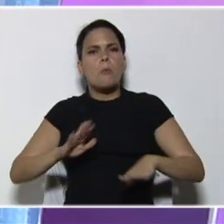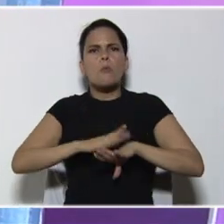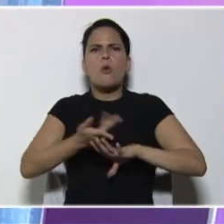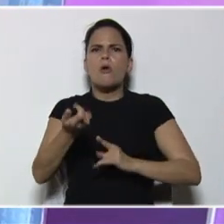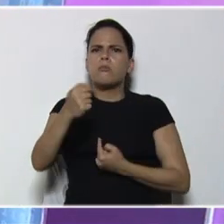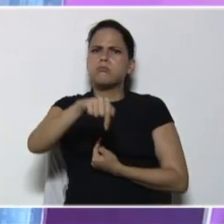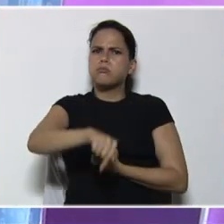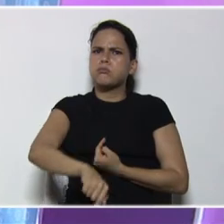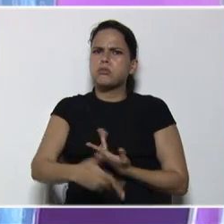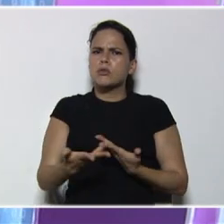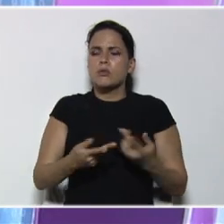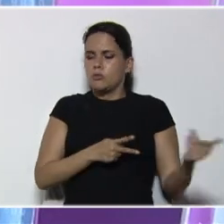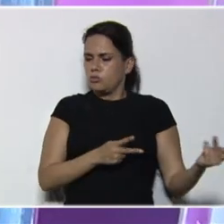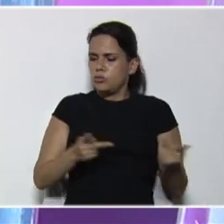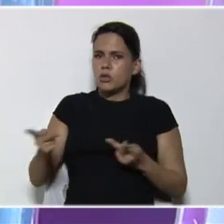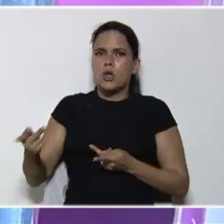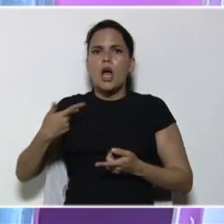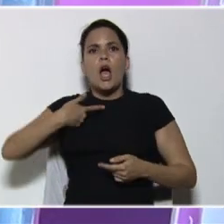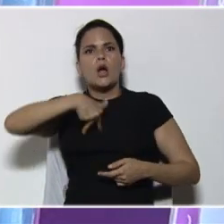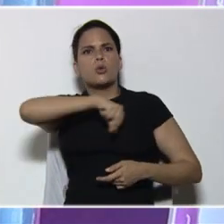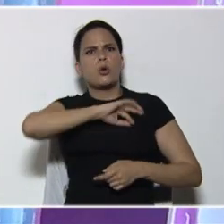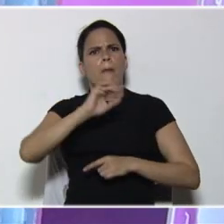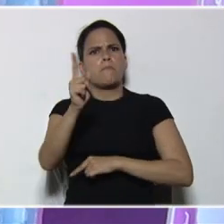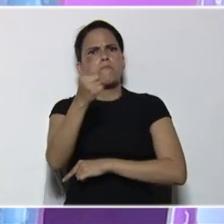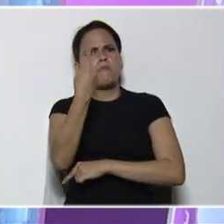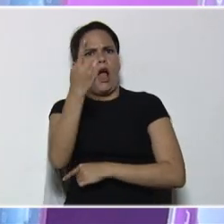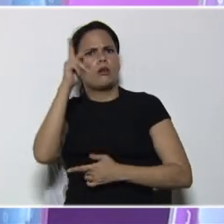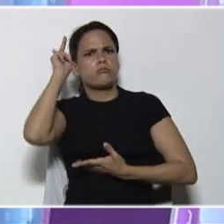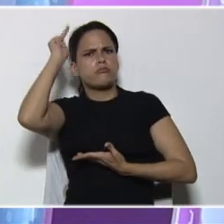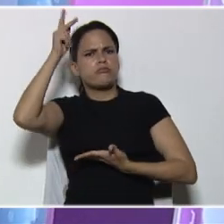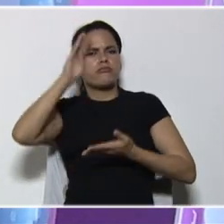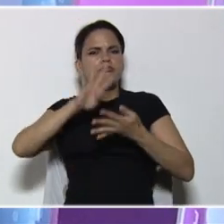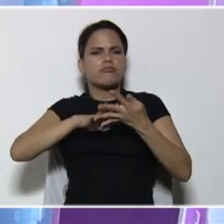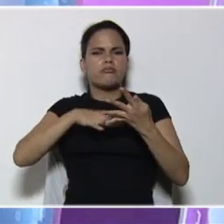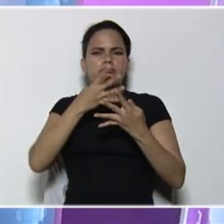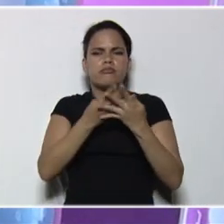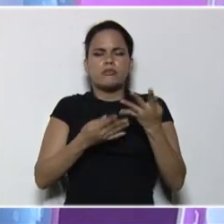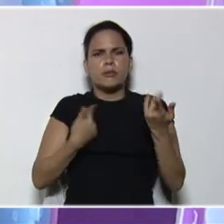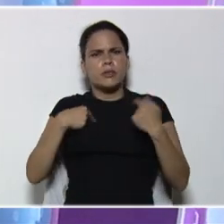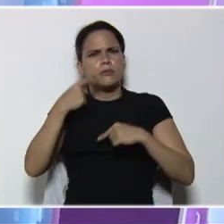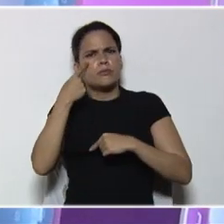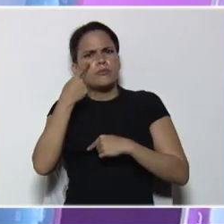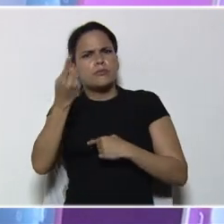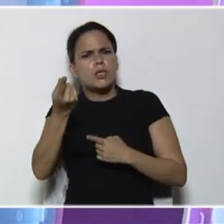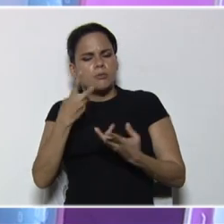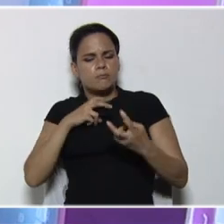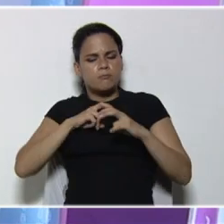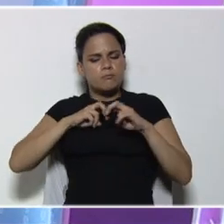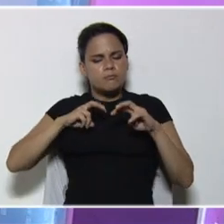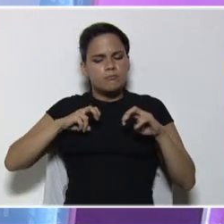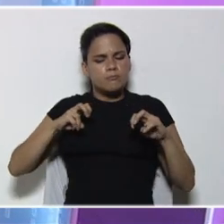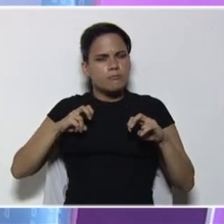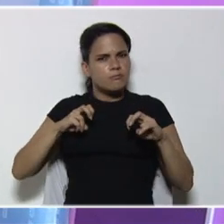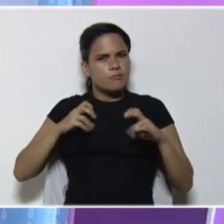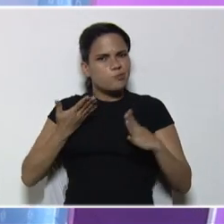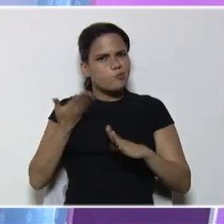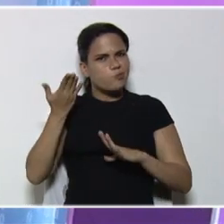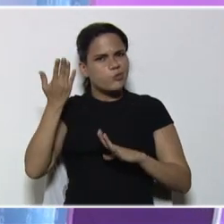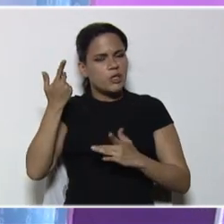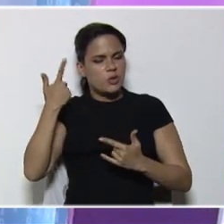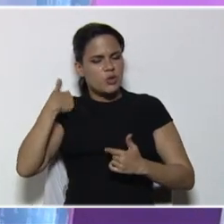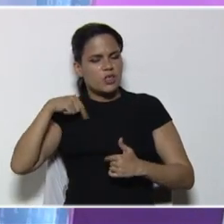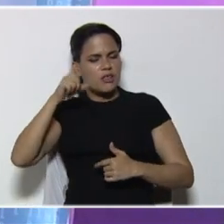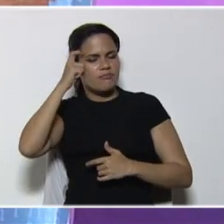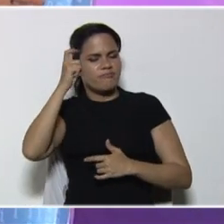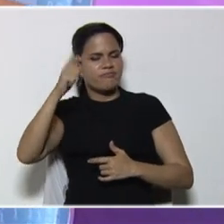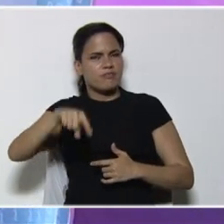continuación, vamos a recibir a nuestro primer profesor de matemática para ver los contenidos interesantísimos que nos tienen el día